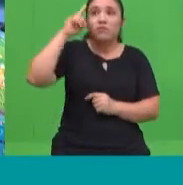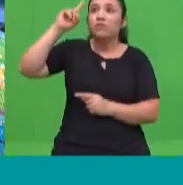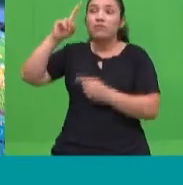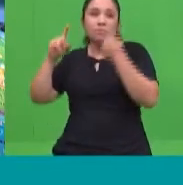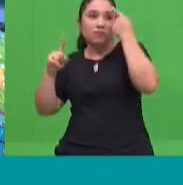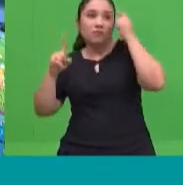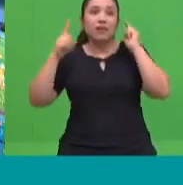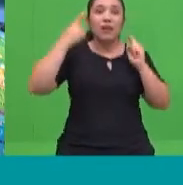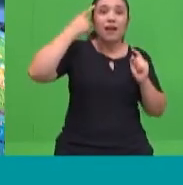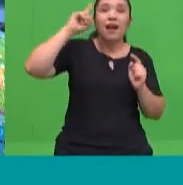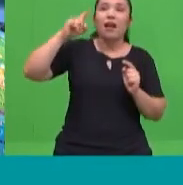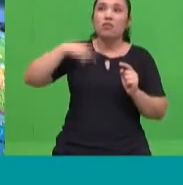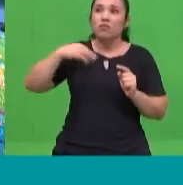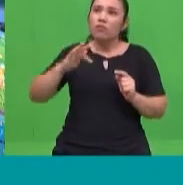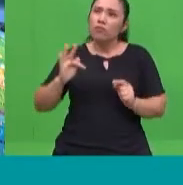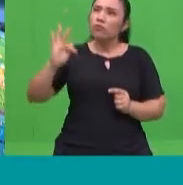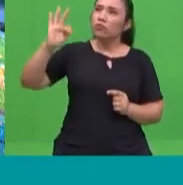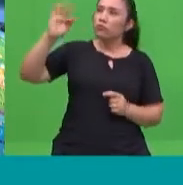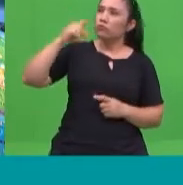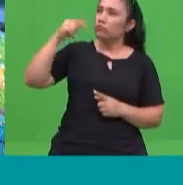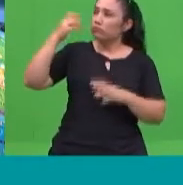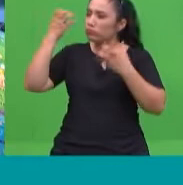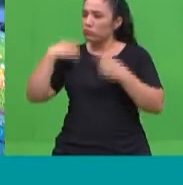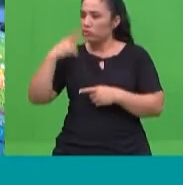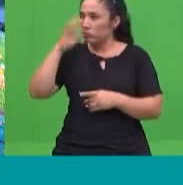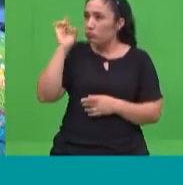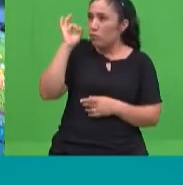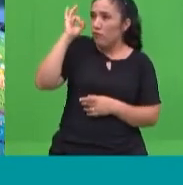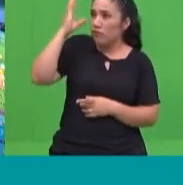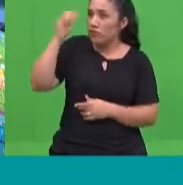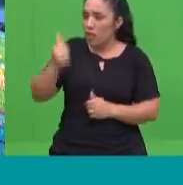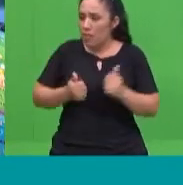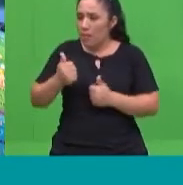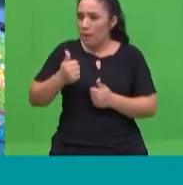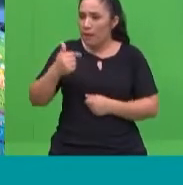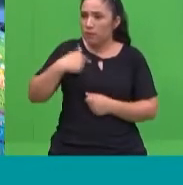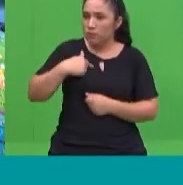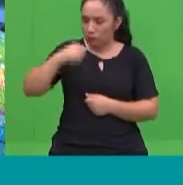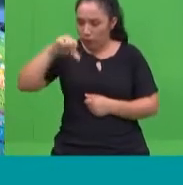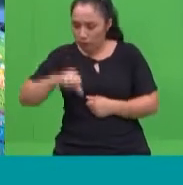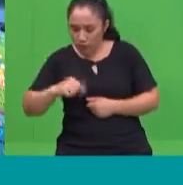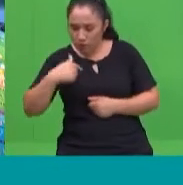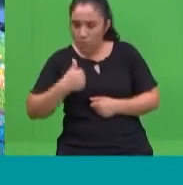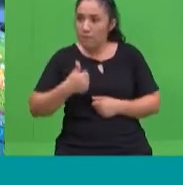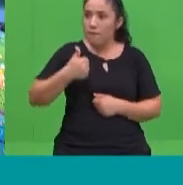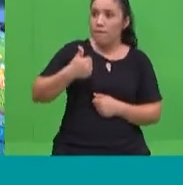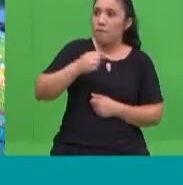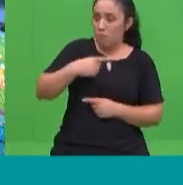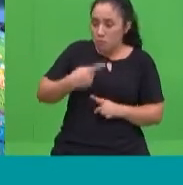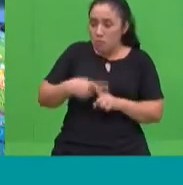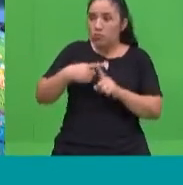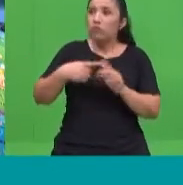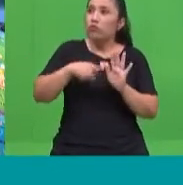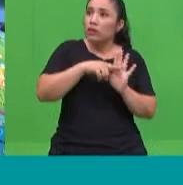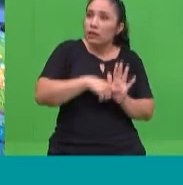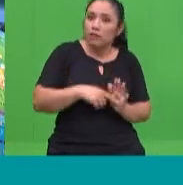adulto que él quiere ser el día de mañana. Esos valores, esos principios que él va internalizando, se van desarrollando en ese proceso de